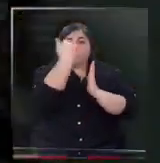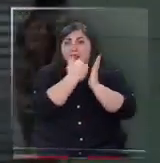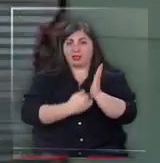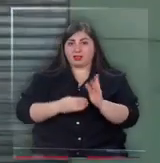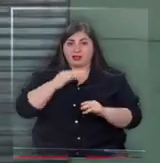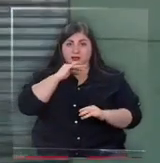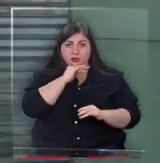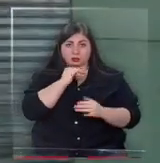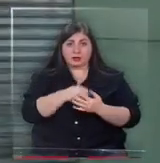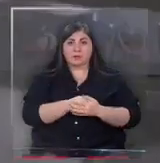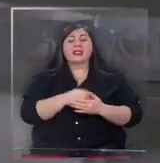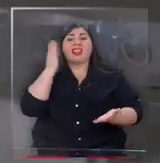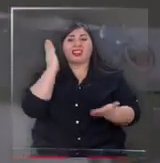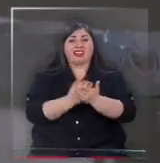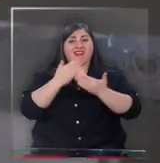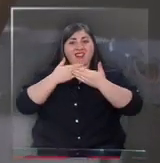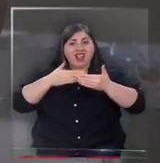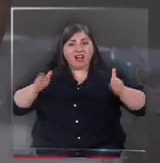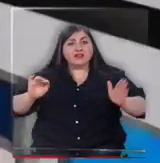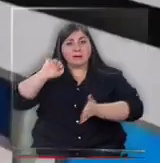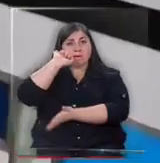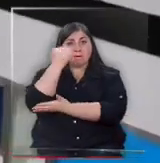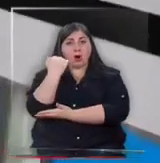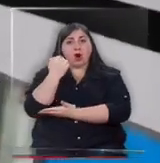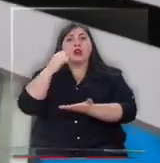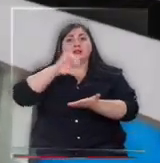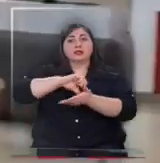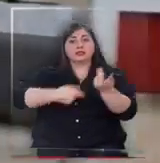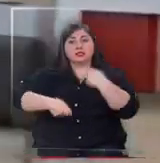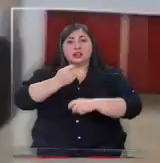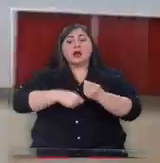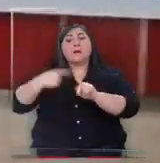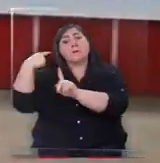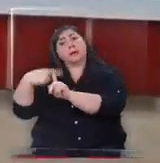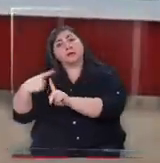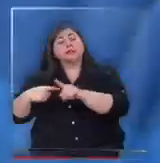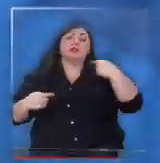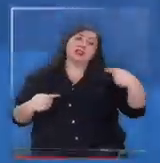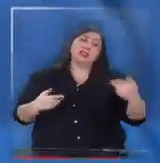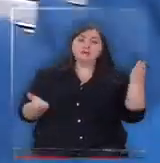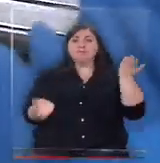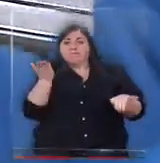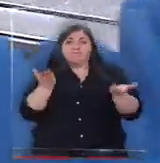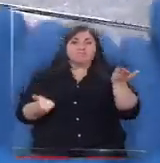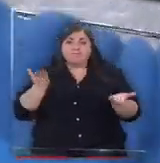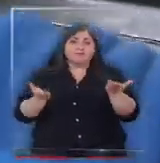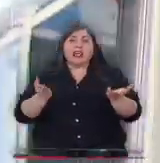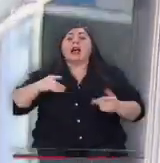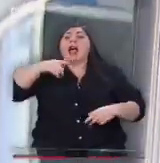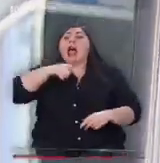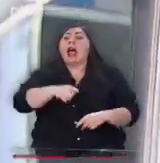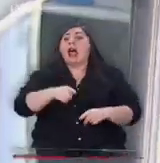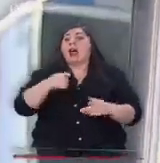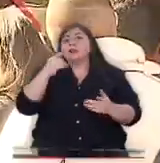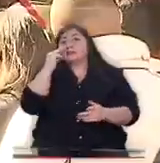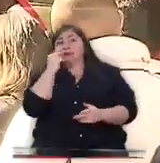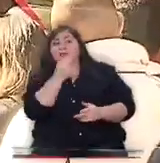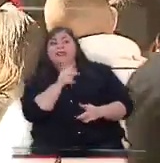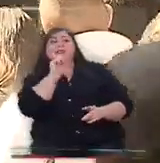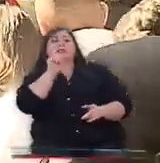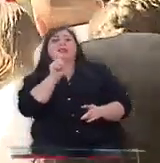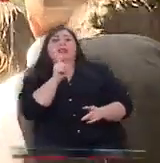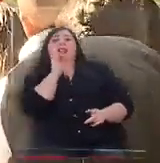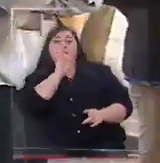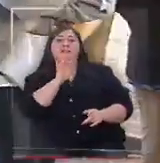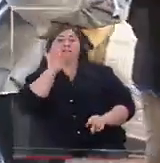recomiendan. Deben reabrir malls y centros comerciales, aspectos positivos y negativos se ponen sobre la mesa. Al margen de quien tiene la